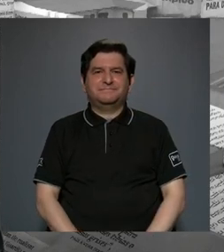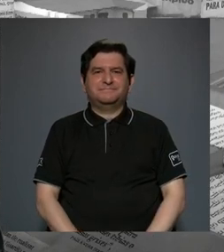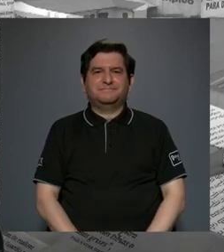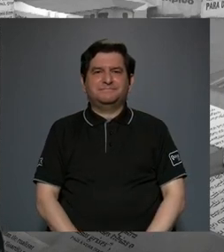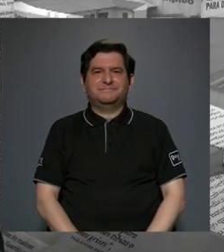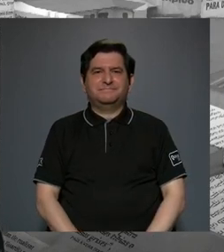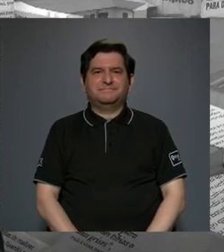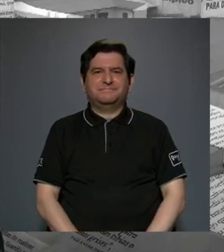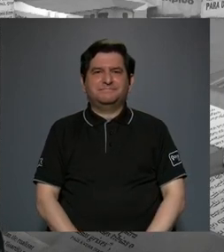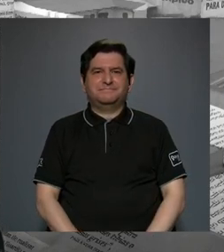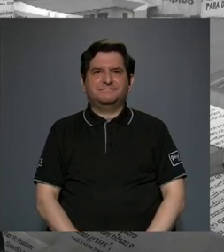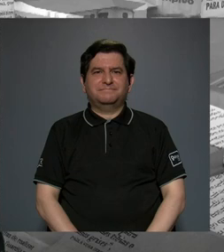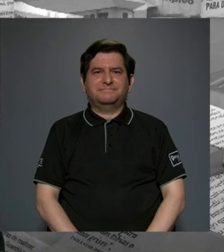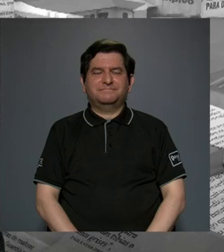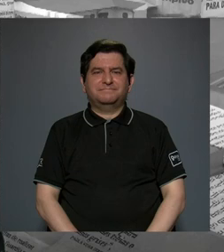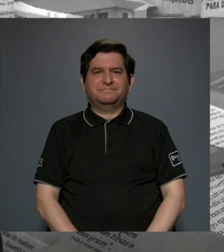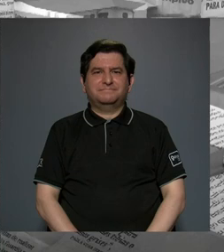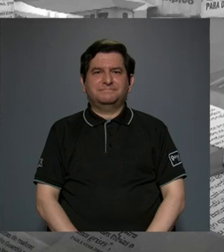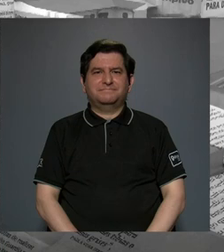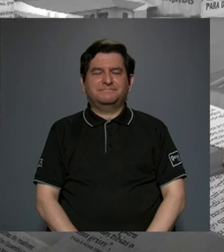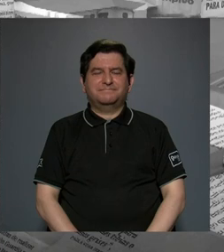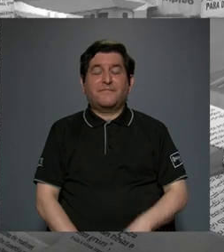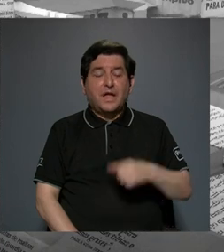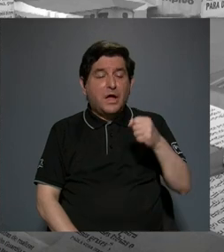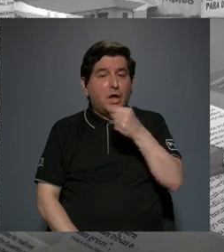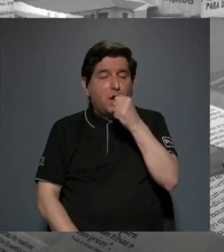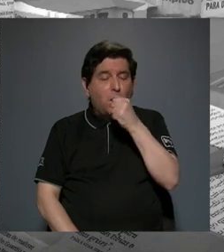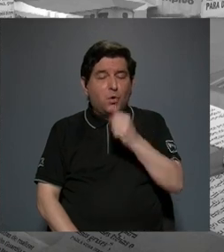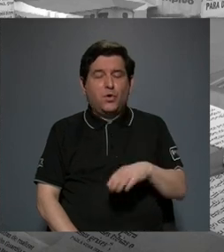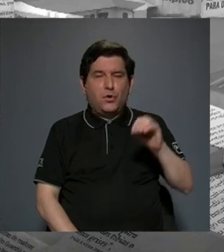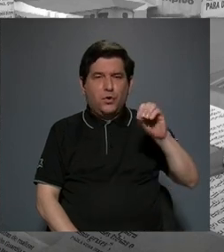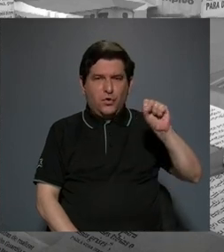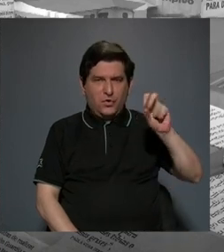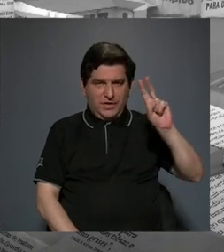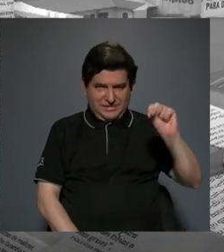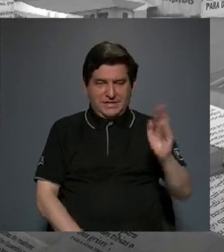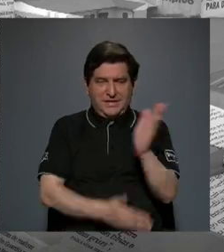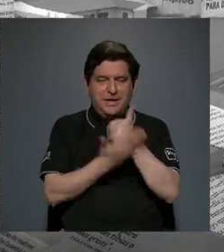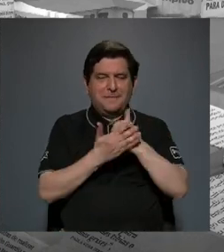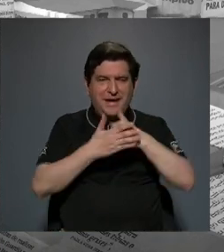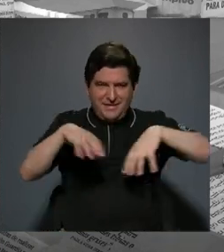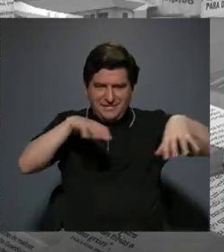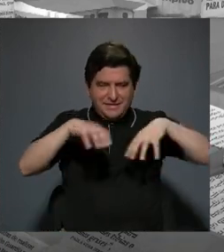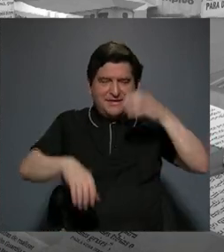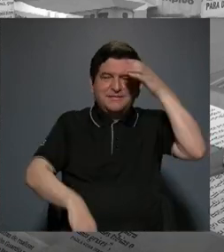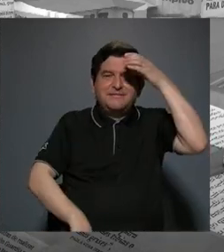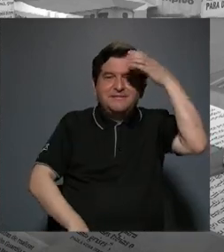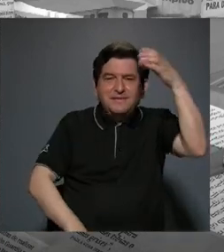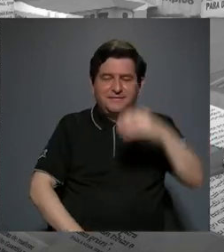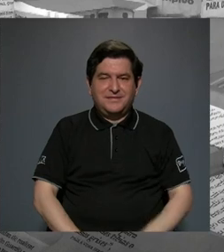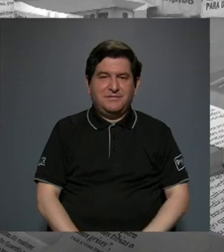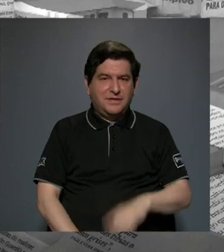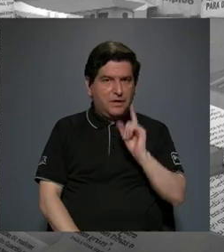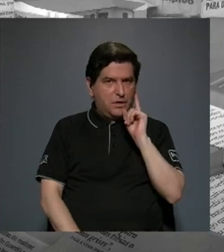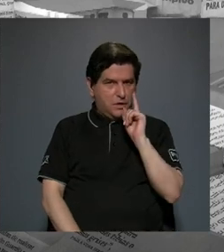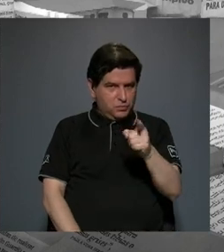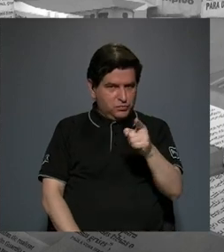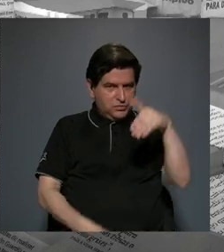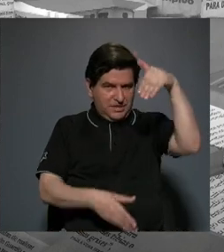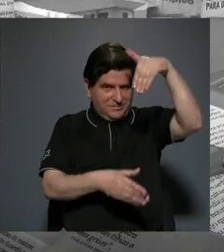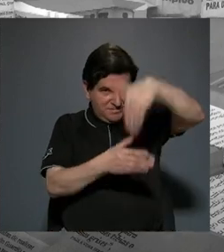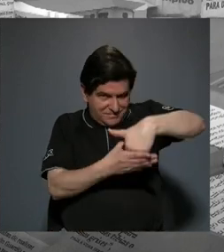¿cómo es el coro sinfónico como parte de una actividad cultural y usted